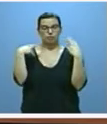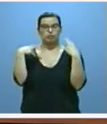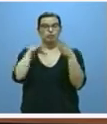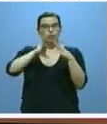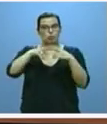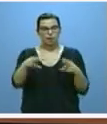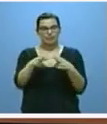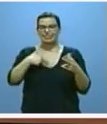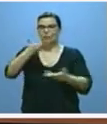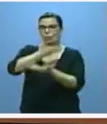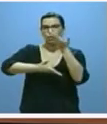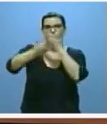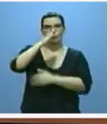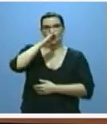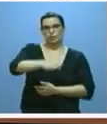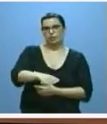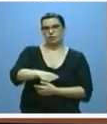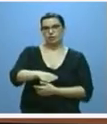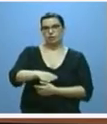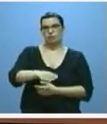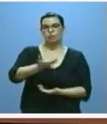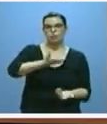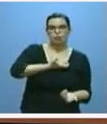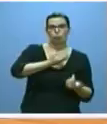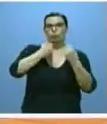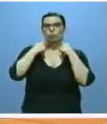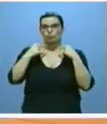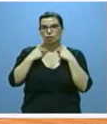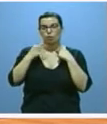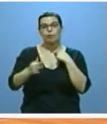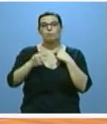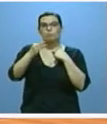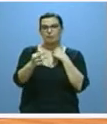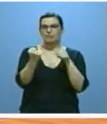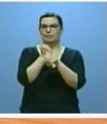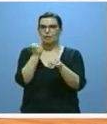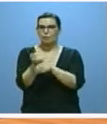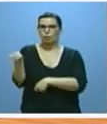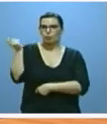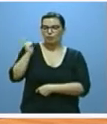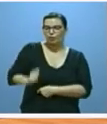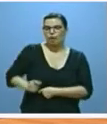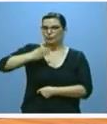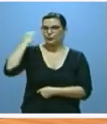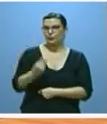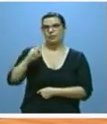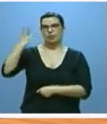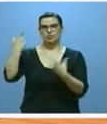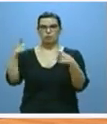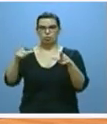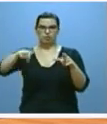directa colaboración con los de las entidades locales y, sobre todo, con el eficaz y profesional tercer sector de la comunidad.